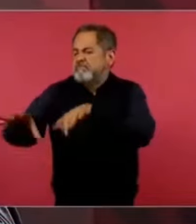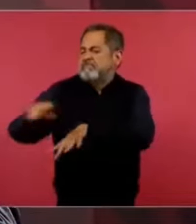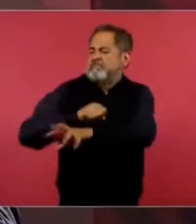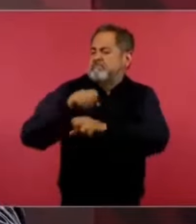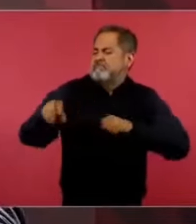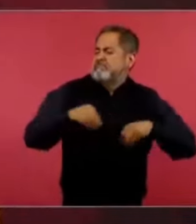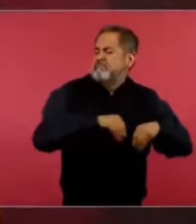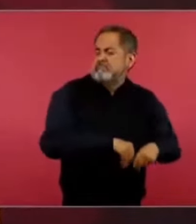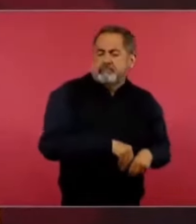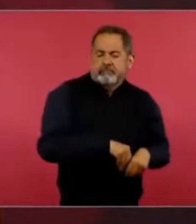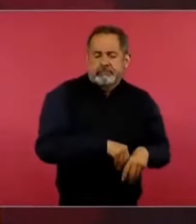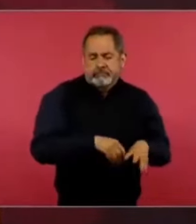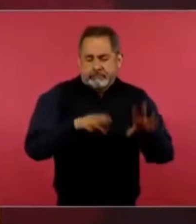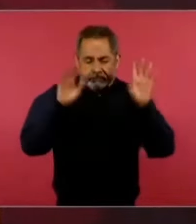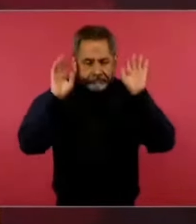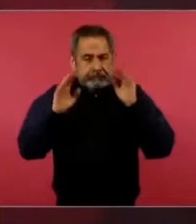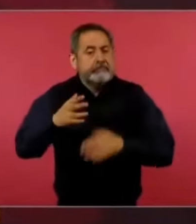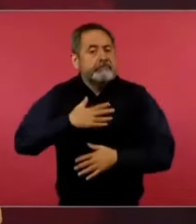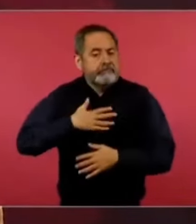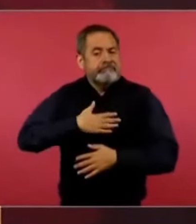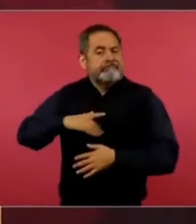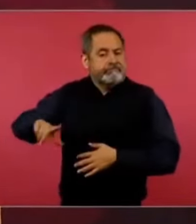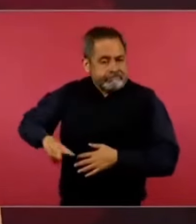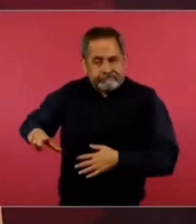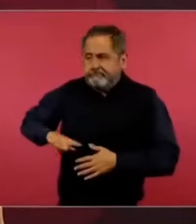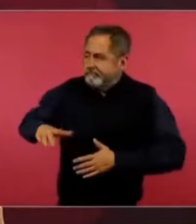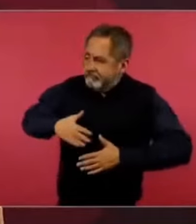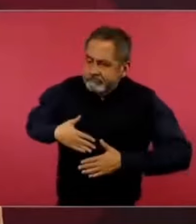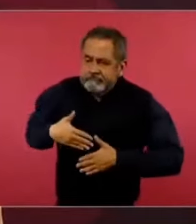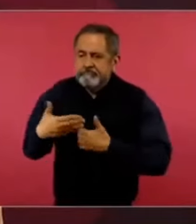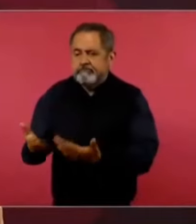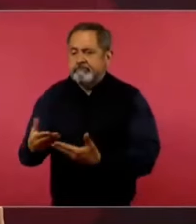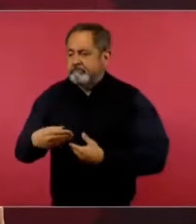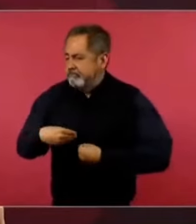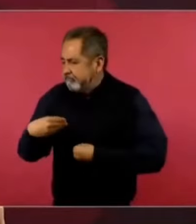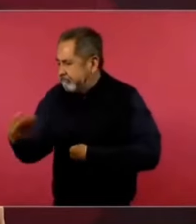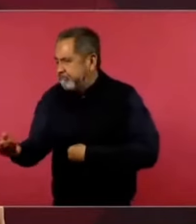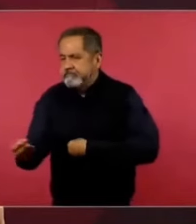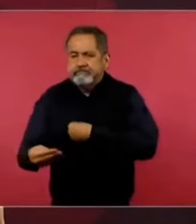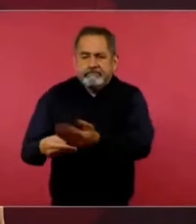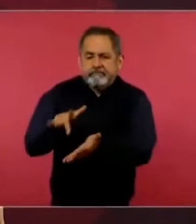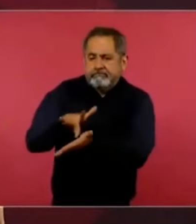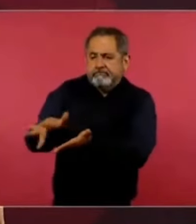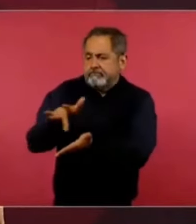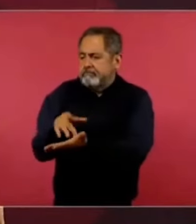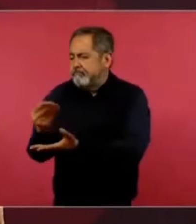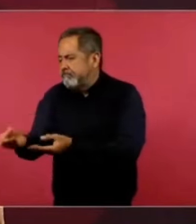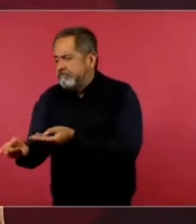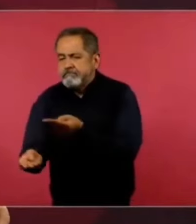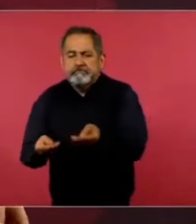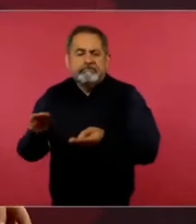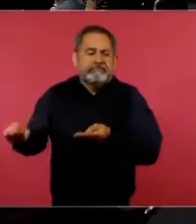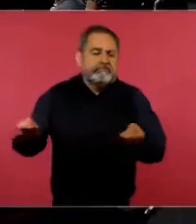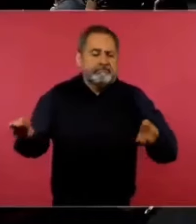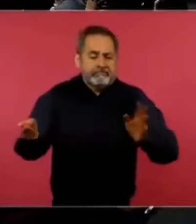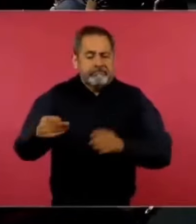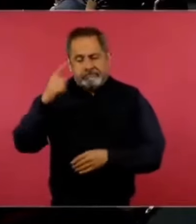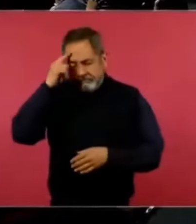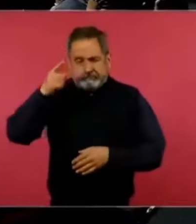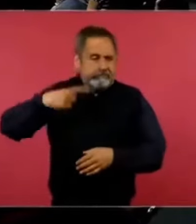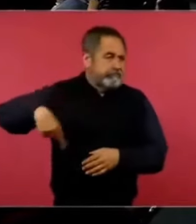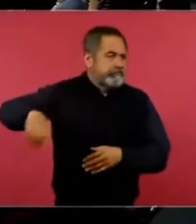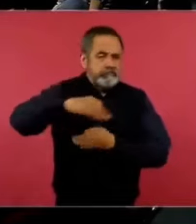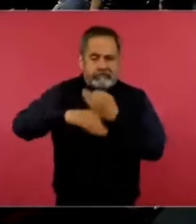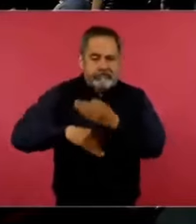Llámese como se llame, nuestro gobierno da apoyo, sobre todo a los